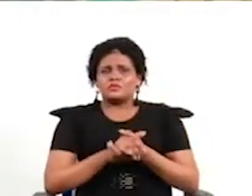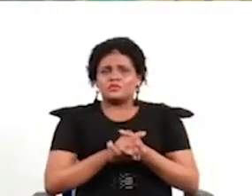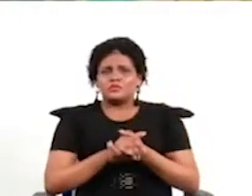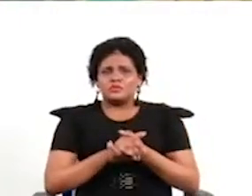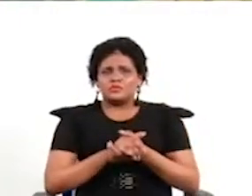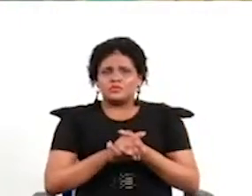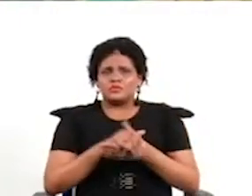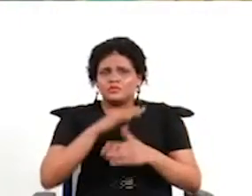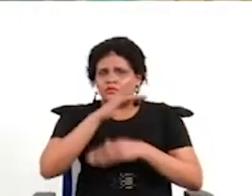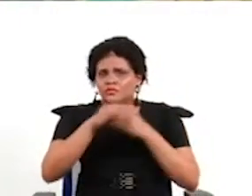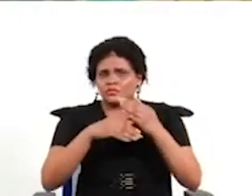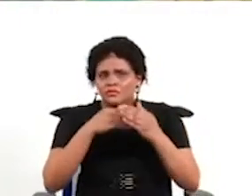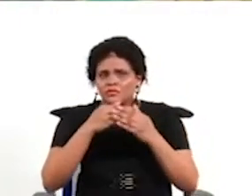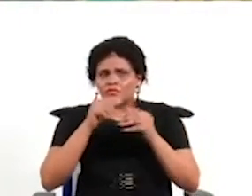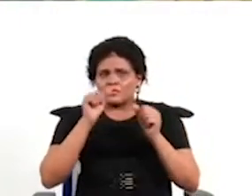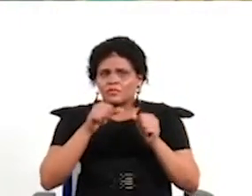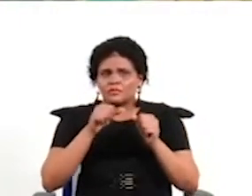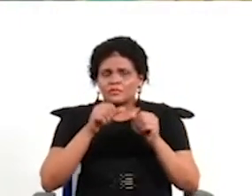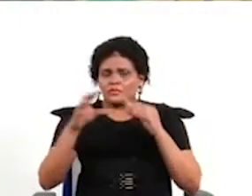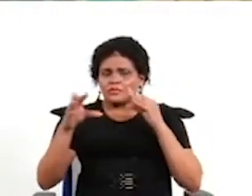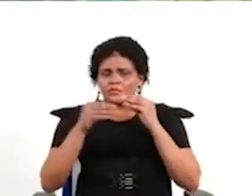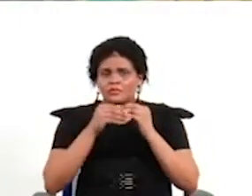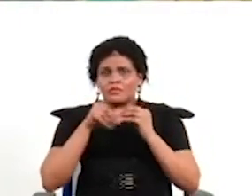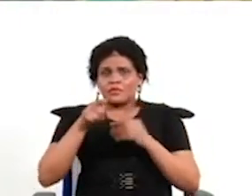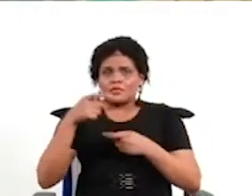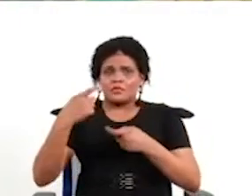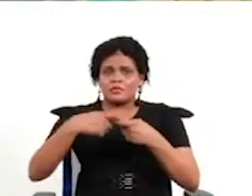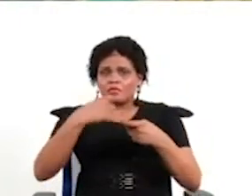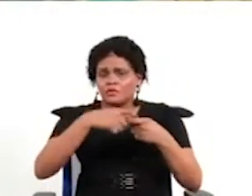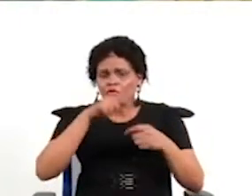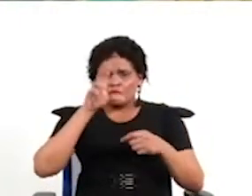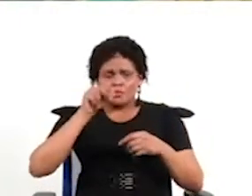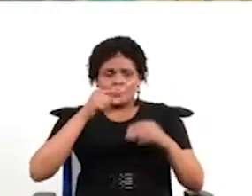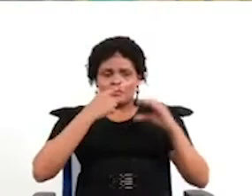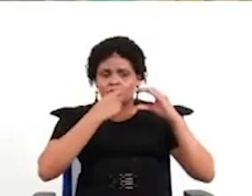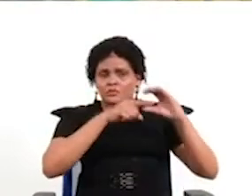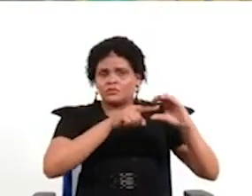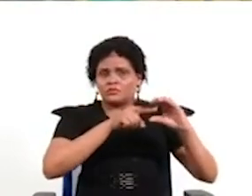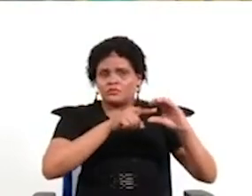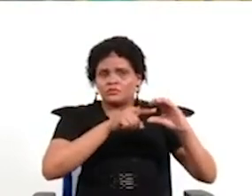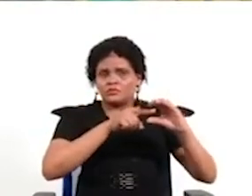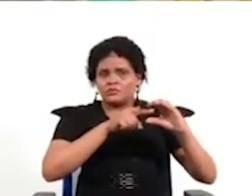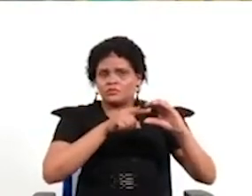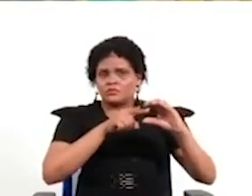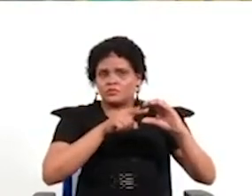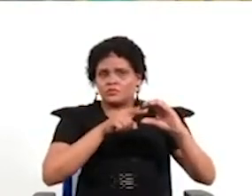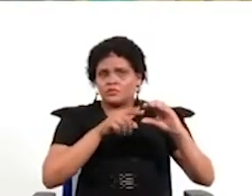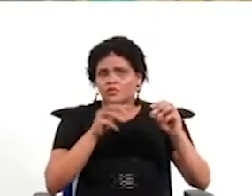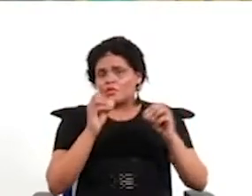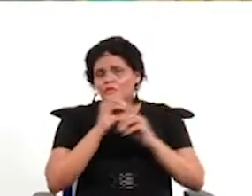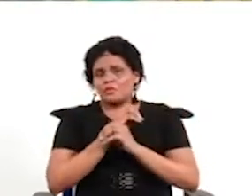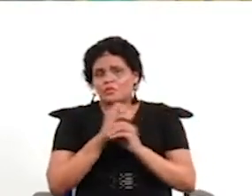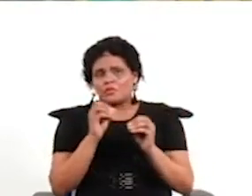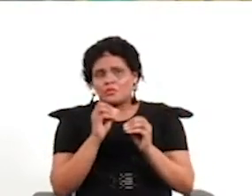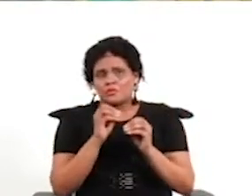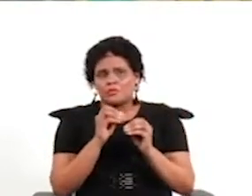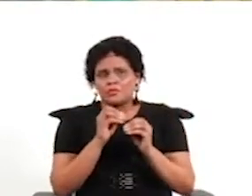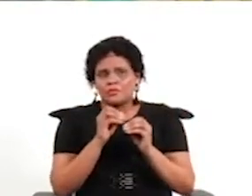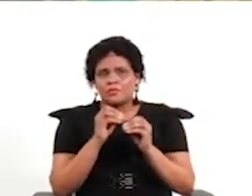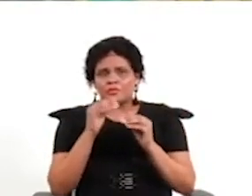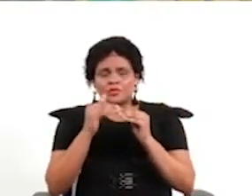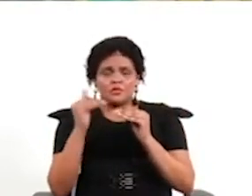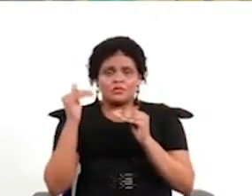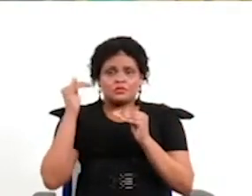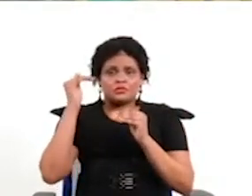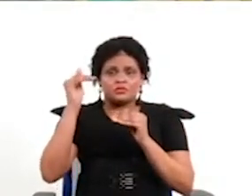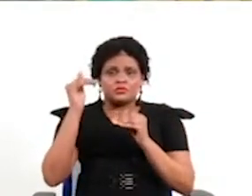entonces se puede ir hacia ahí yo creo que en vez de ratificar en bloque que no nos vale mucho o ratificar artículo por